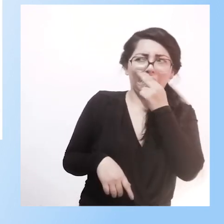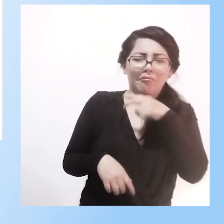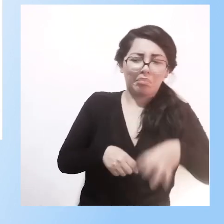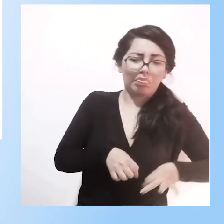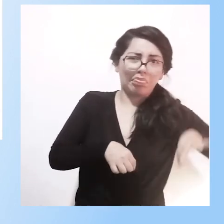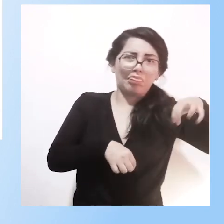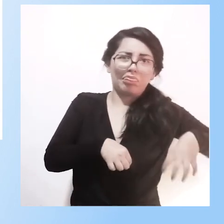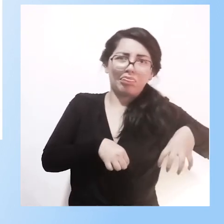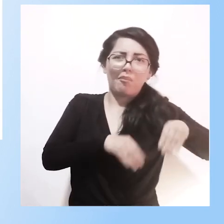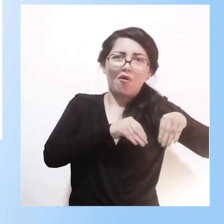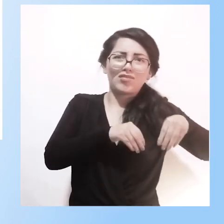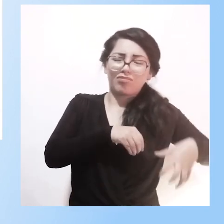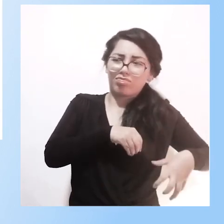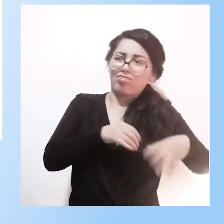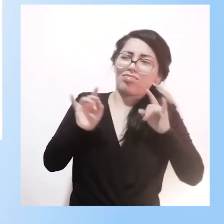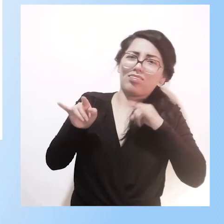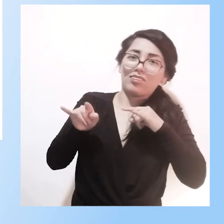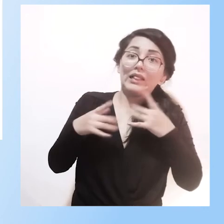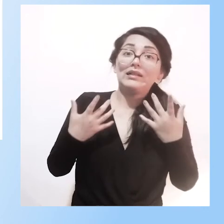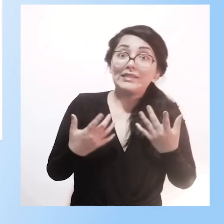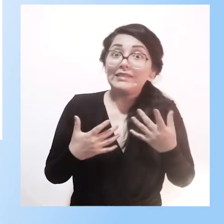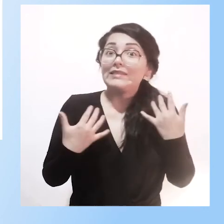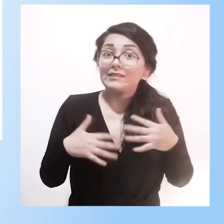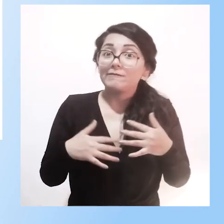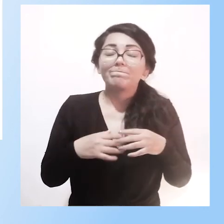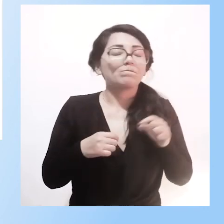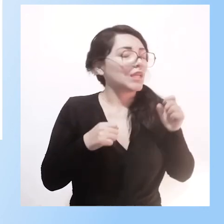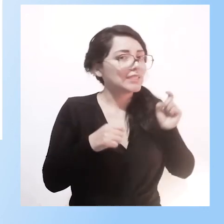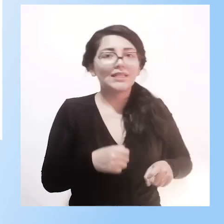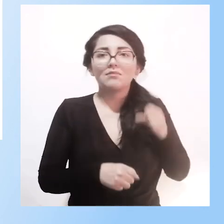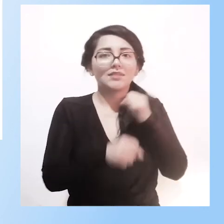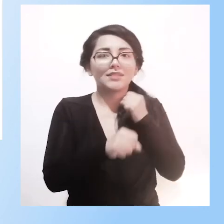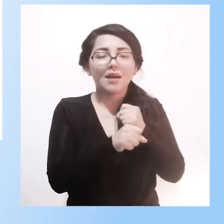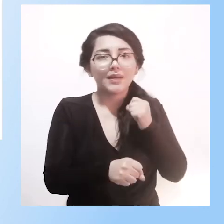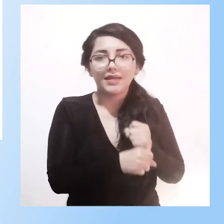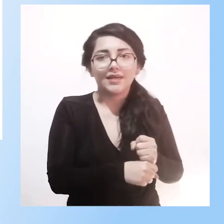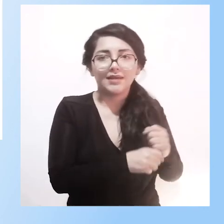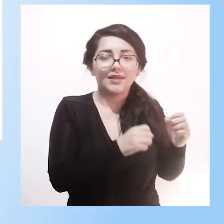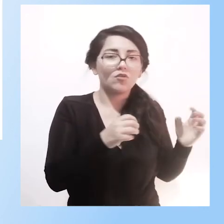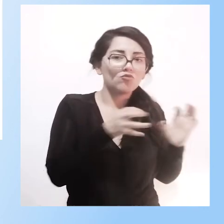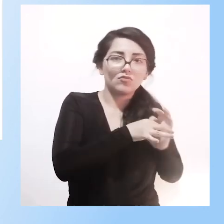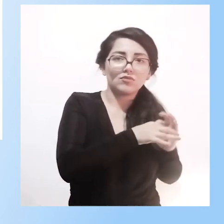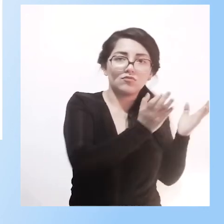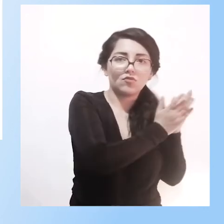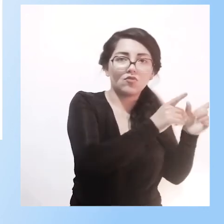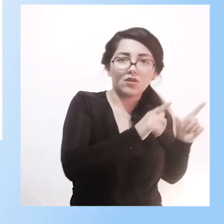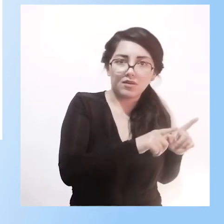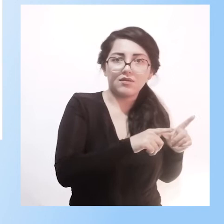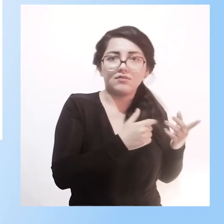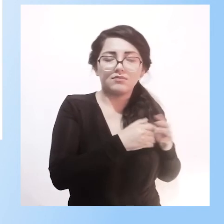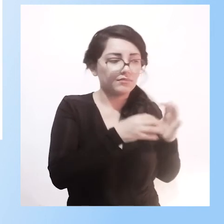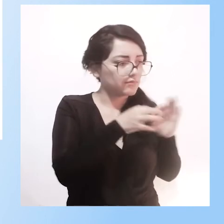Entonces, trabajamos muchísimo con las escuelas para recibir los alumnos con enfermedades especialmente crónicas